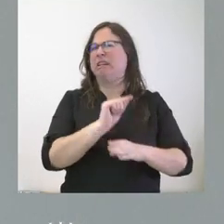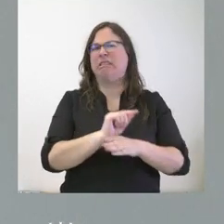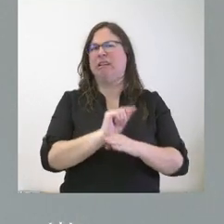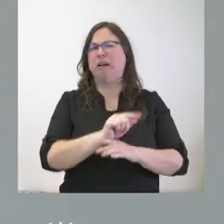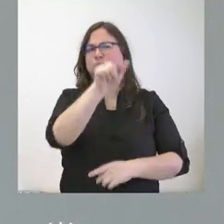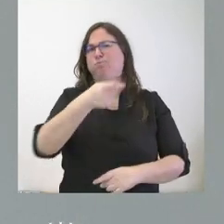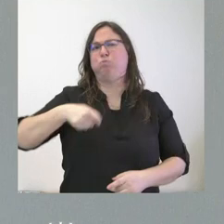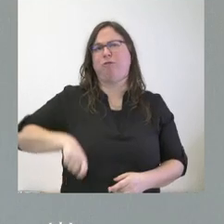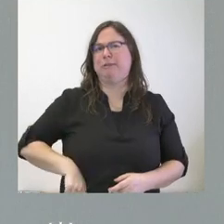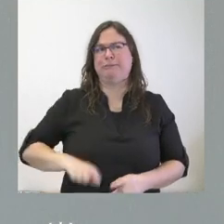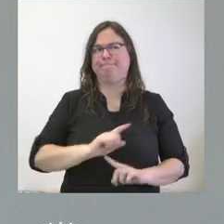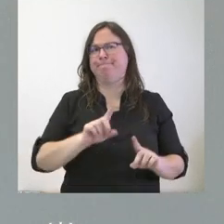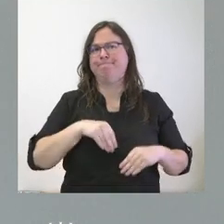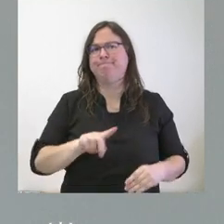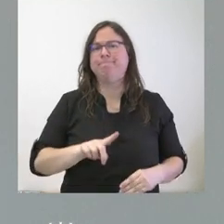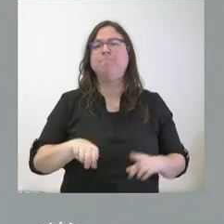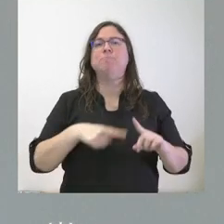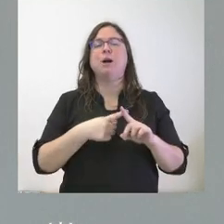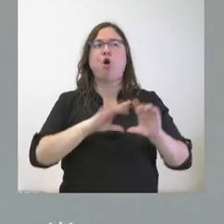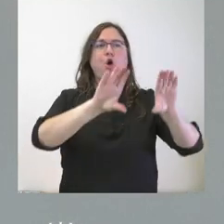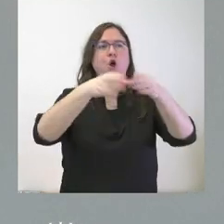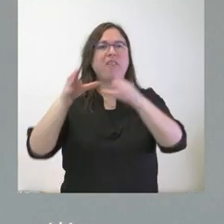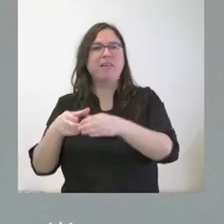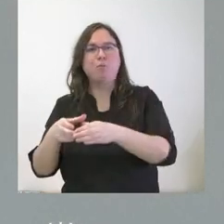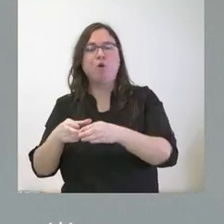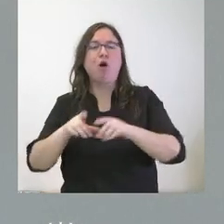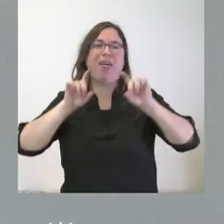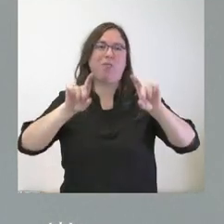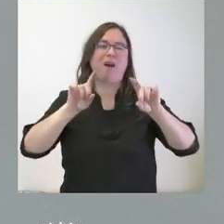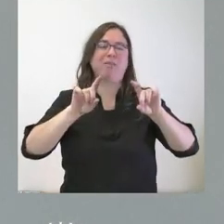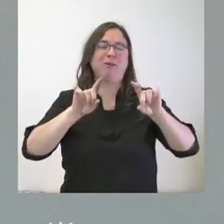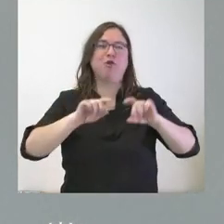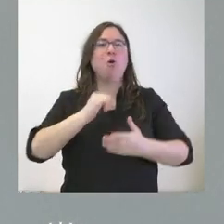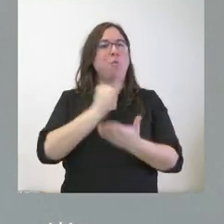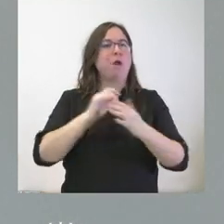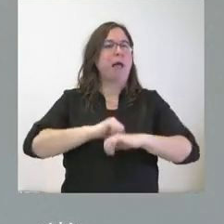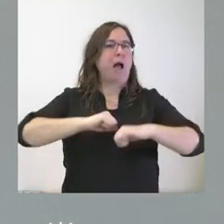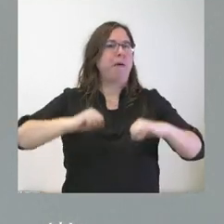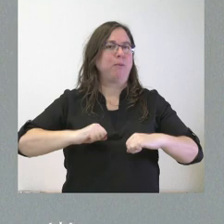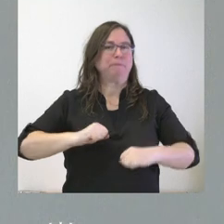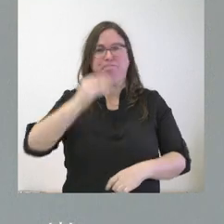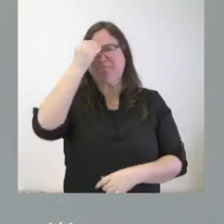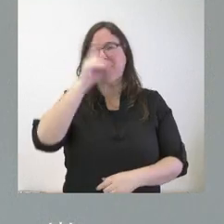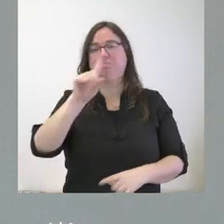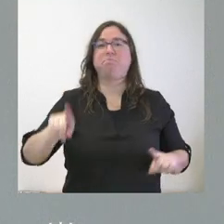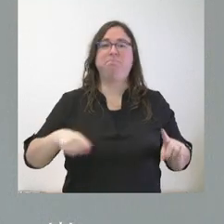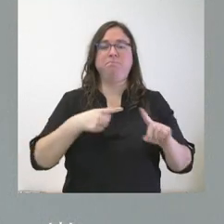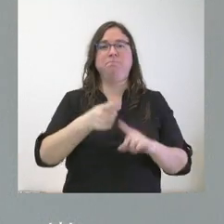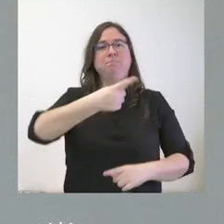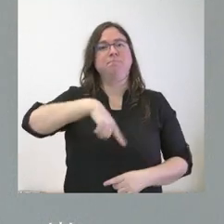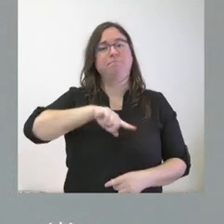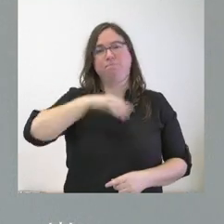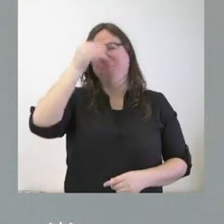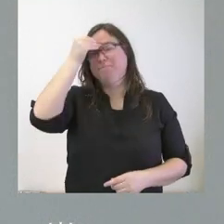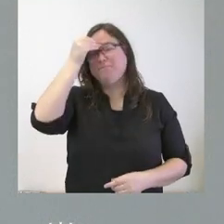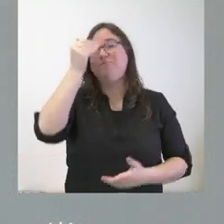otros colectivos de ámbito educativo. Pero, sin embargo, constatamos que uno de los